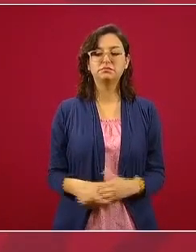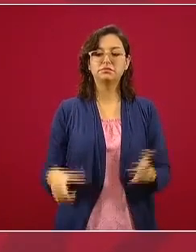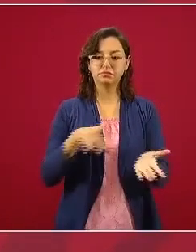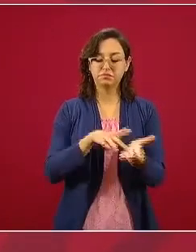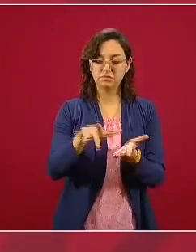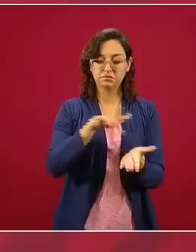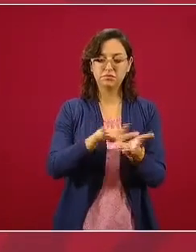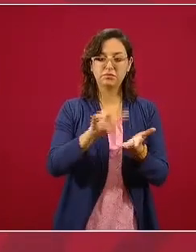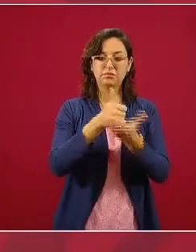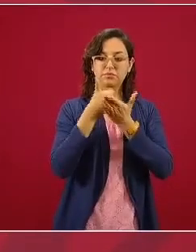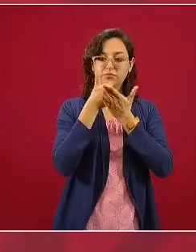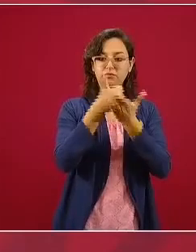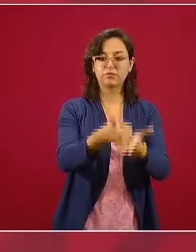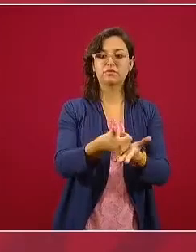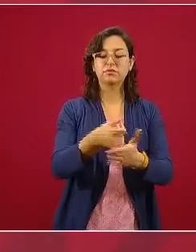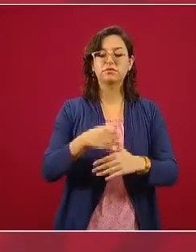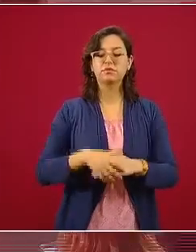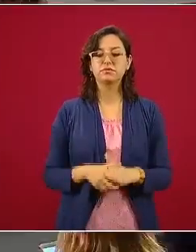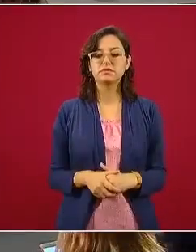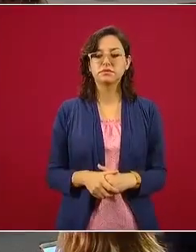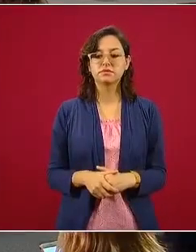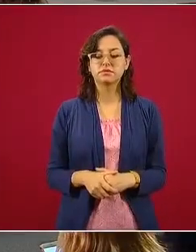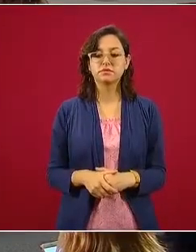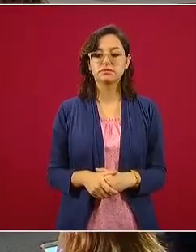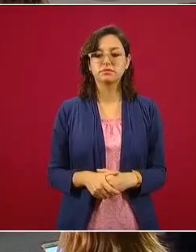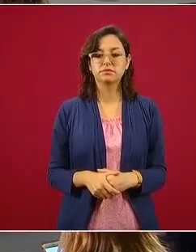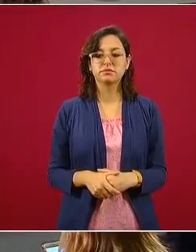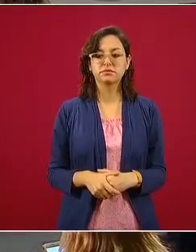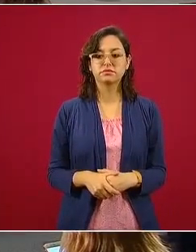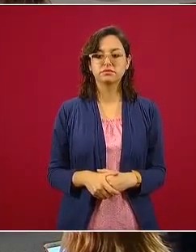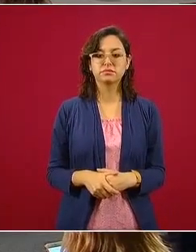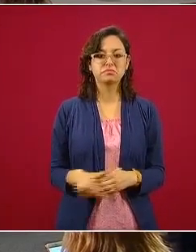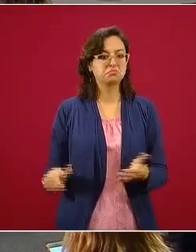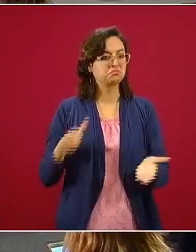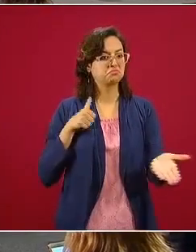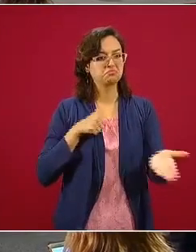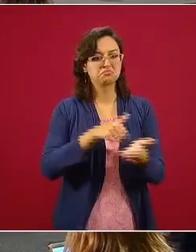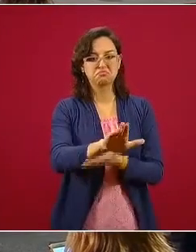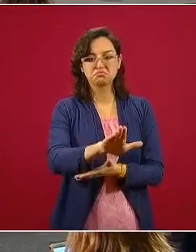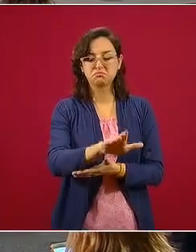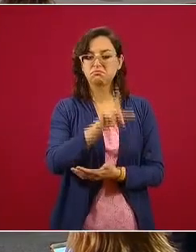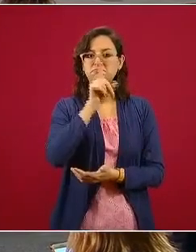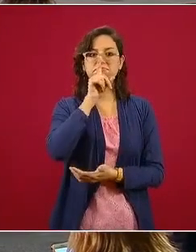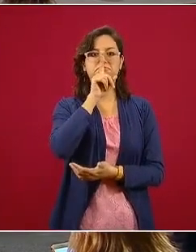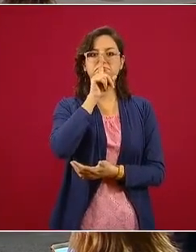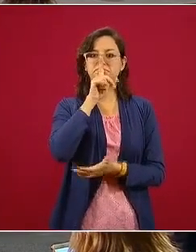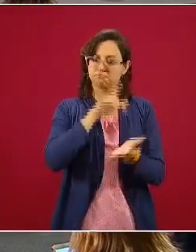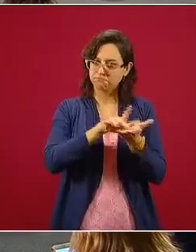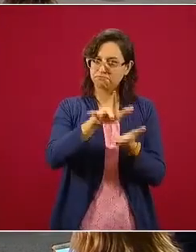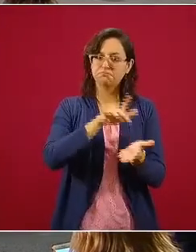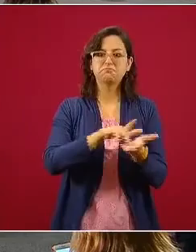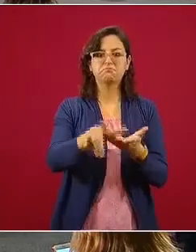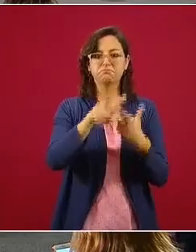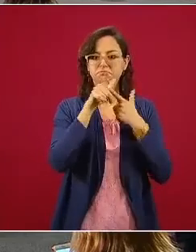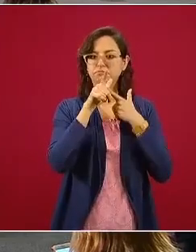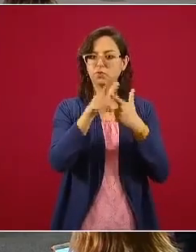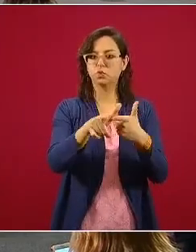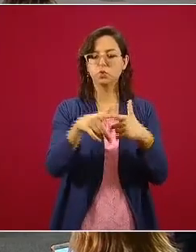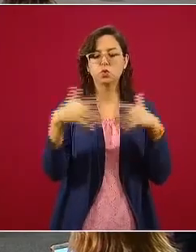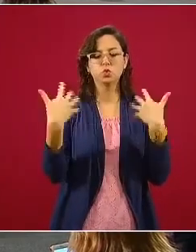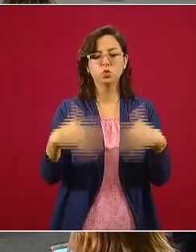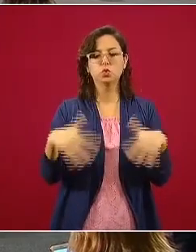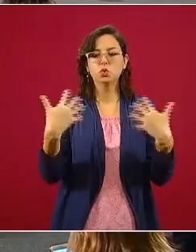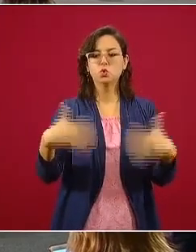a sus trabajadores que no los despidieron nuestro reconocimiento